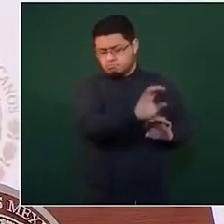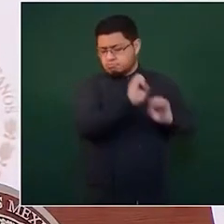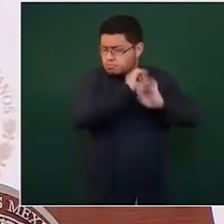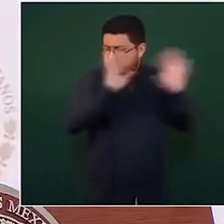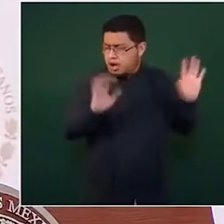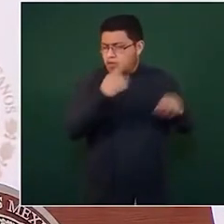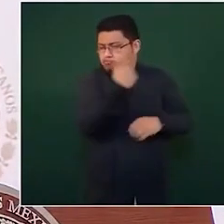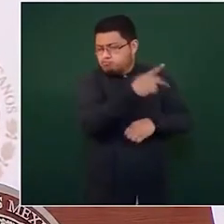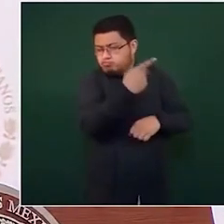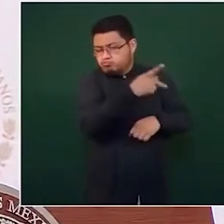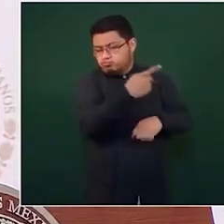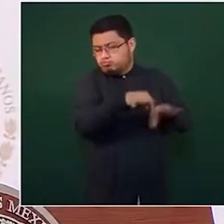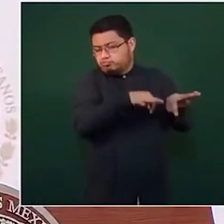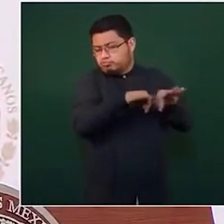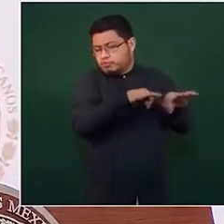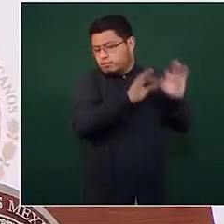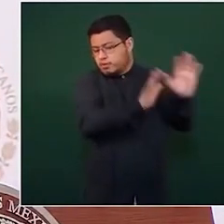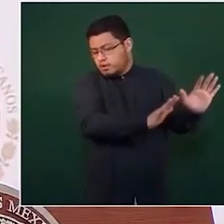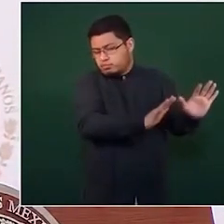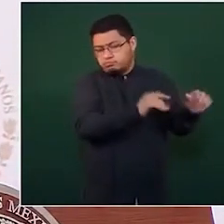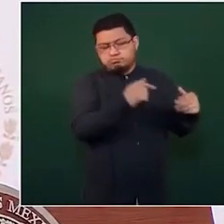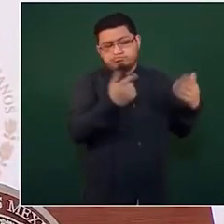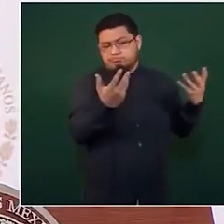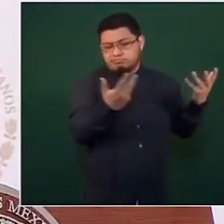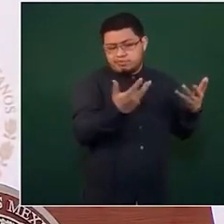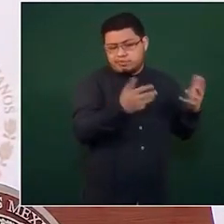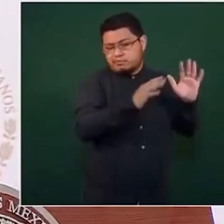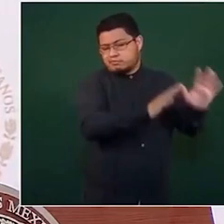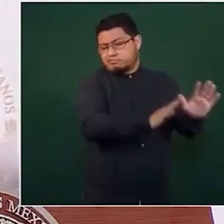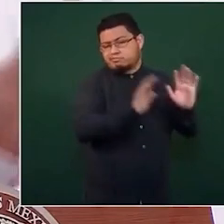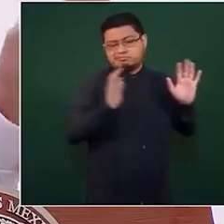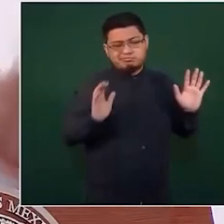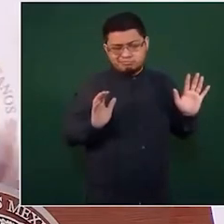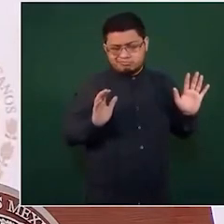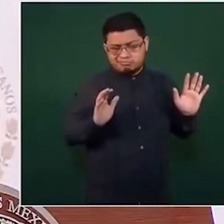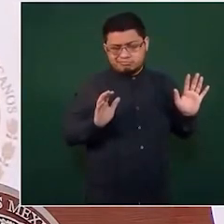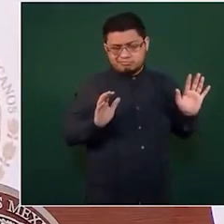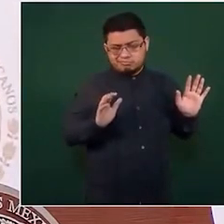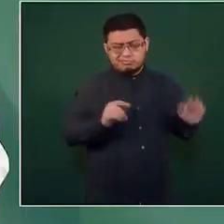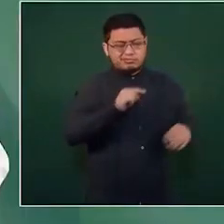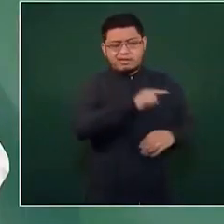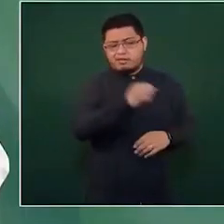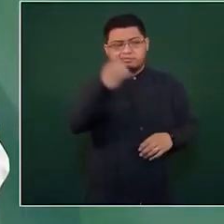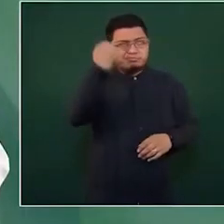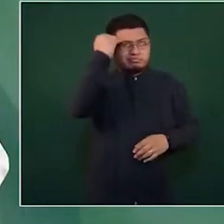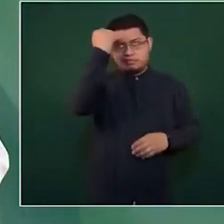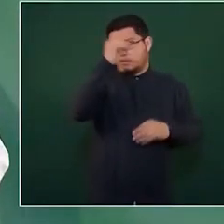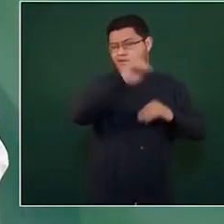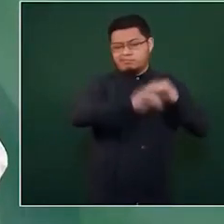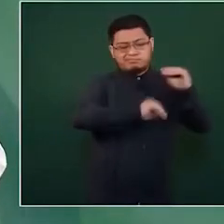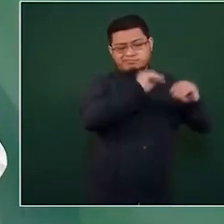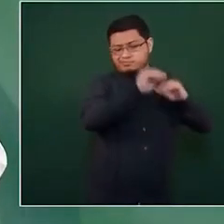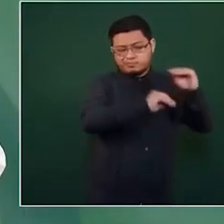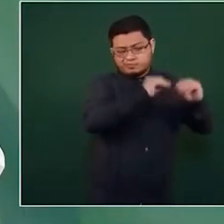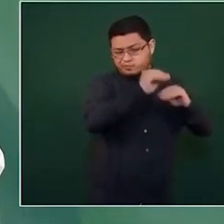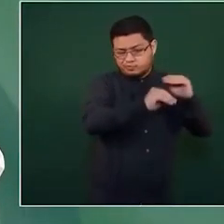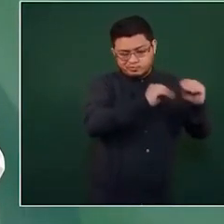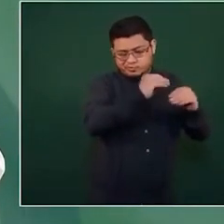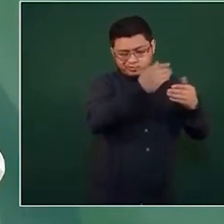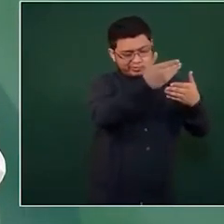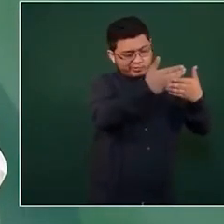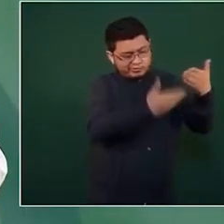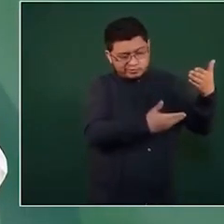vacancia, por cubrir un periodo vacacional, pues es toda una estrategia para combatir la más